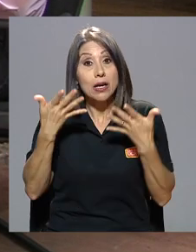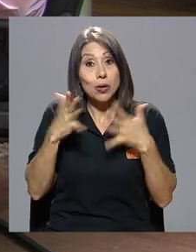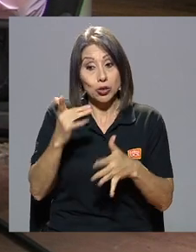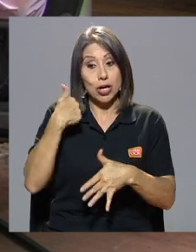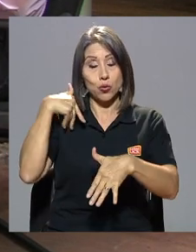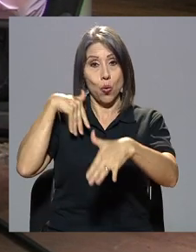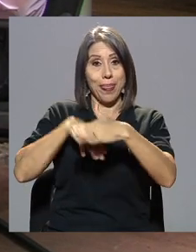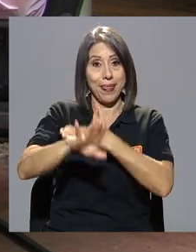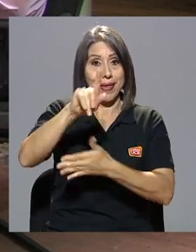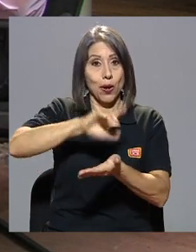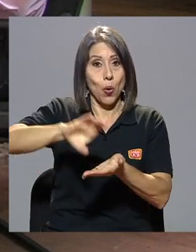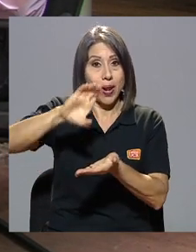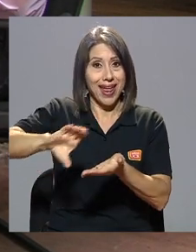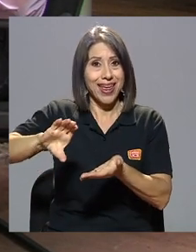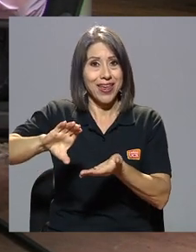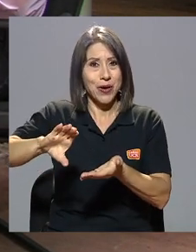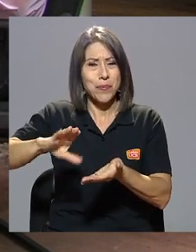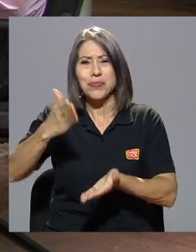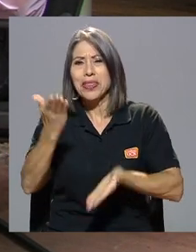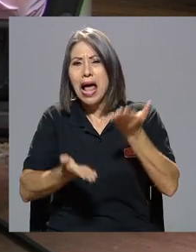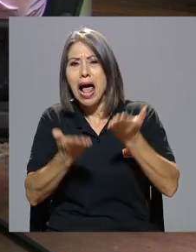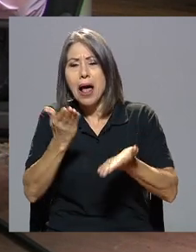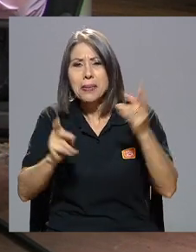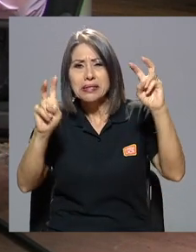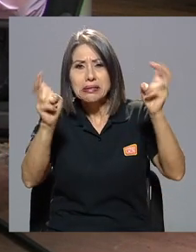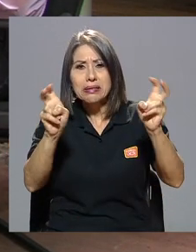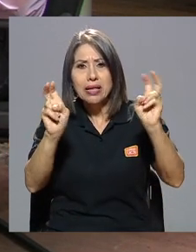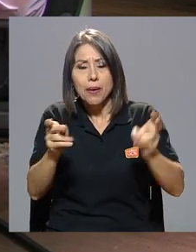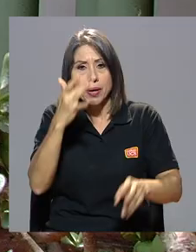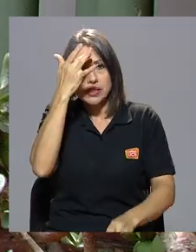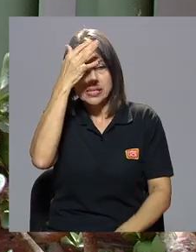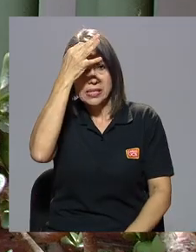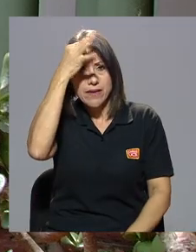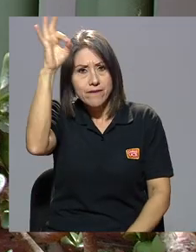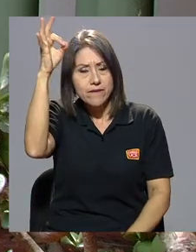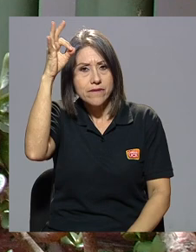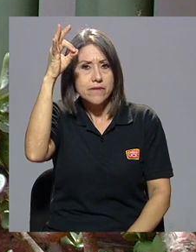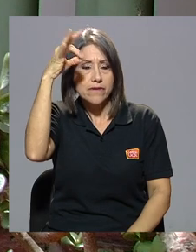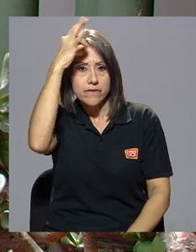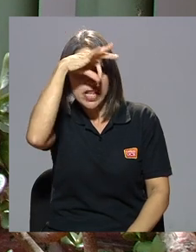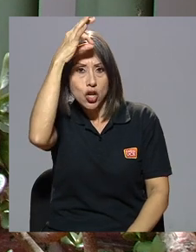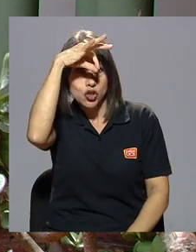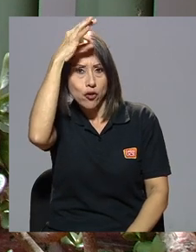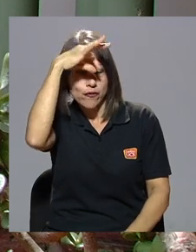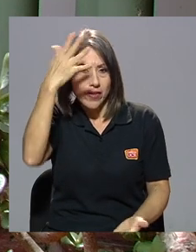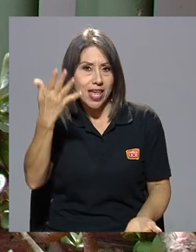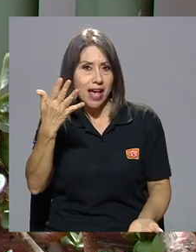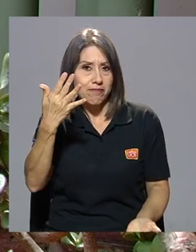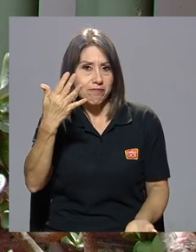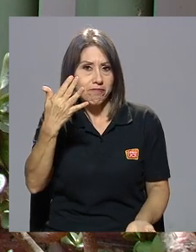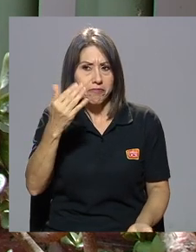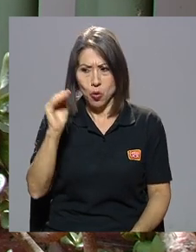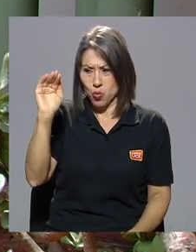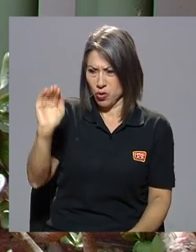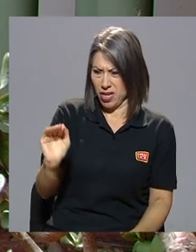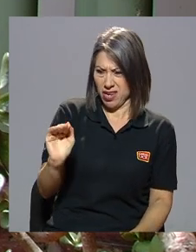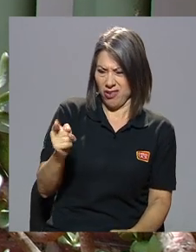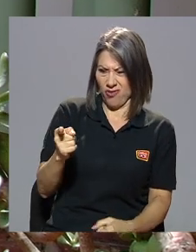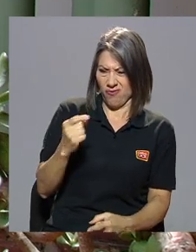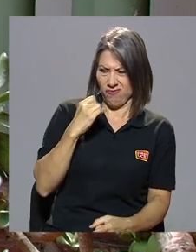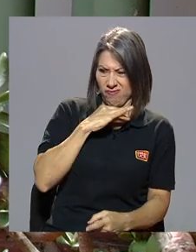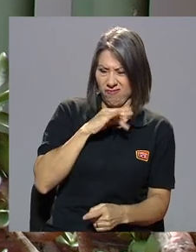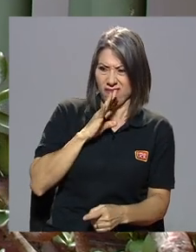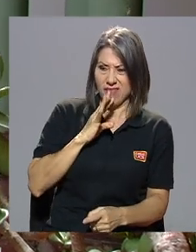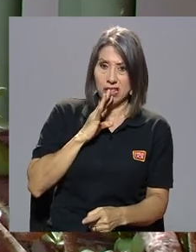ya en el colegio, tal vez temas de filosofía que no eran usuales en un